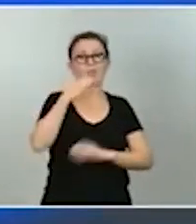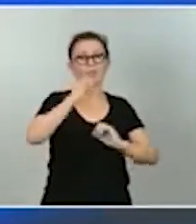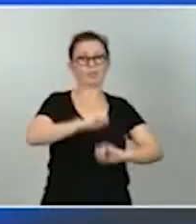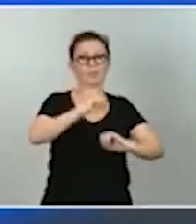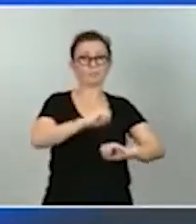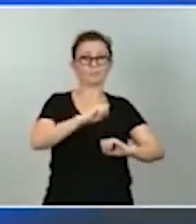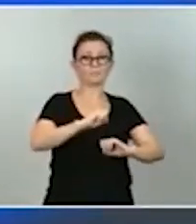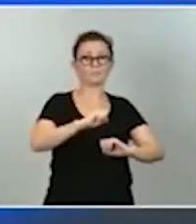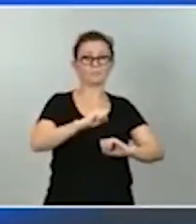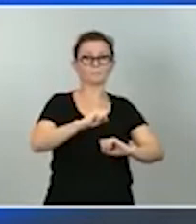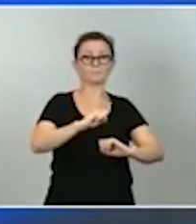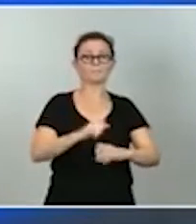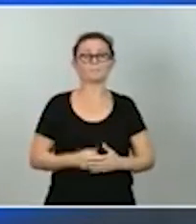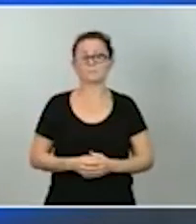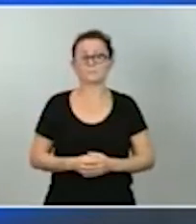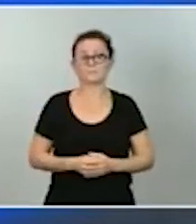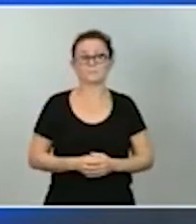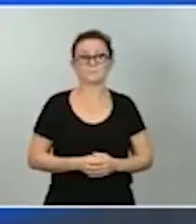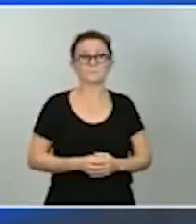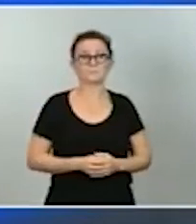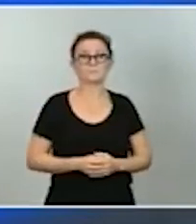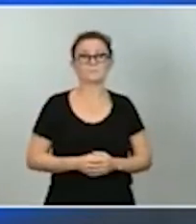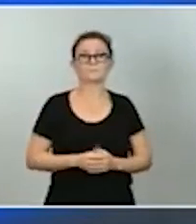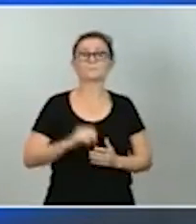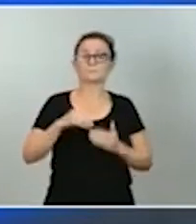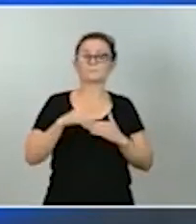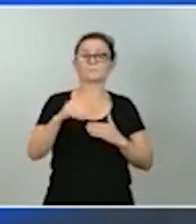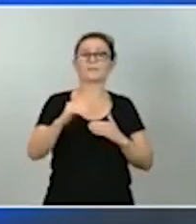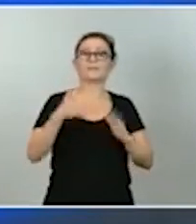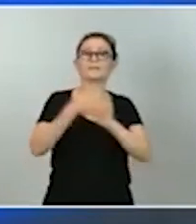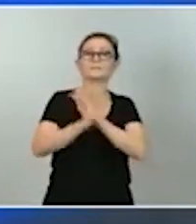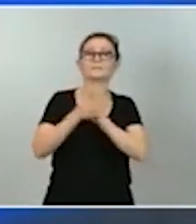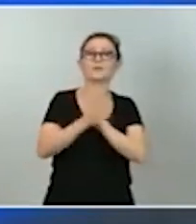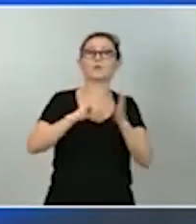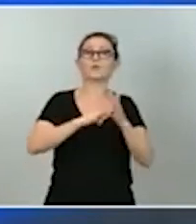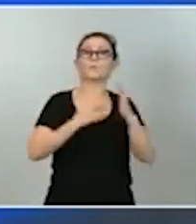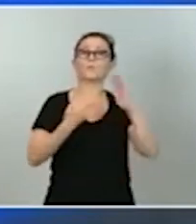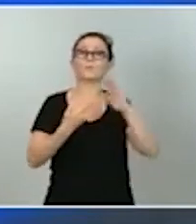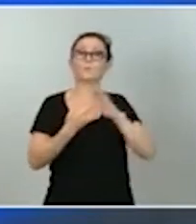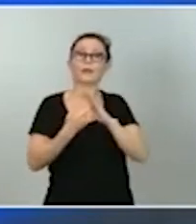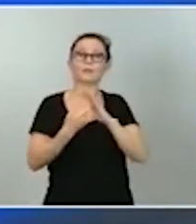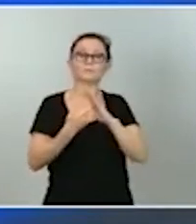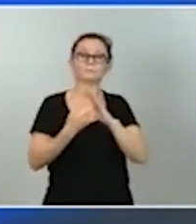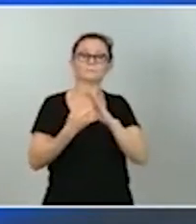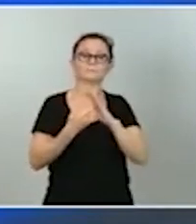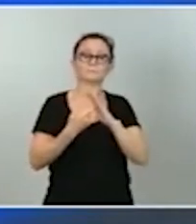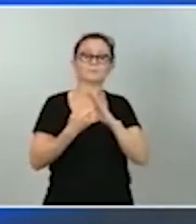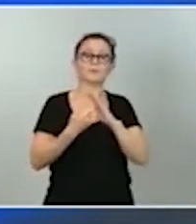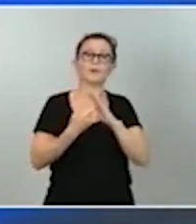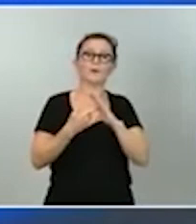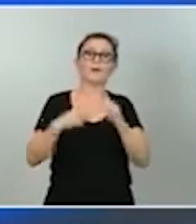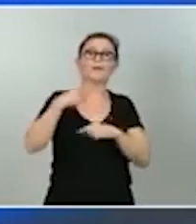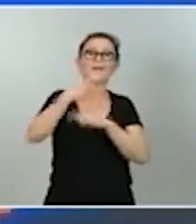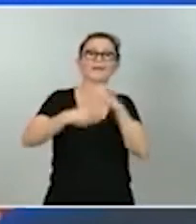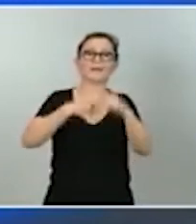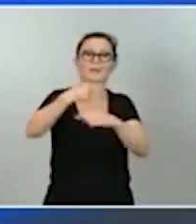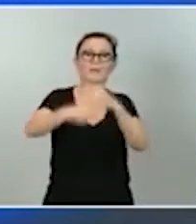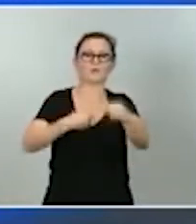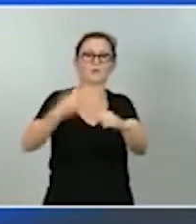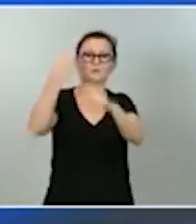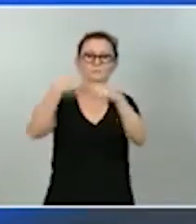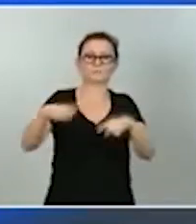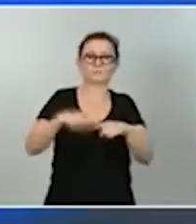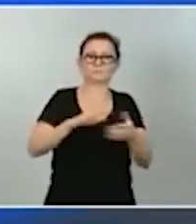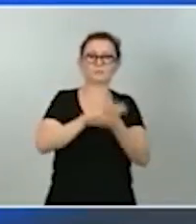como se verá, explicaré más adelante, el plan tiene una marcada proyección intergeneracional. Es evidente, si hablamos de transición